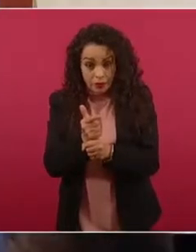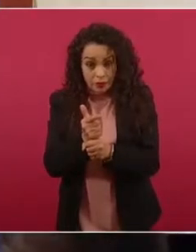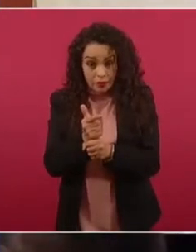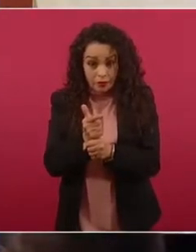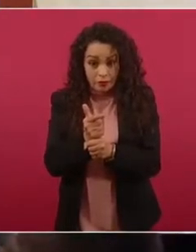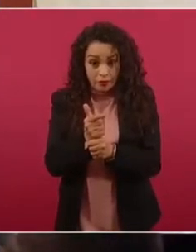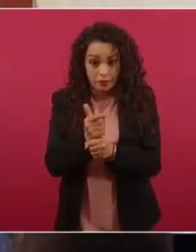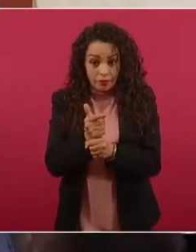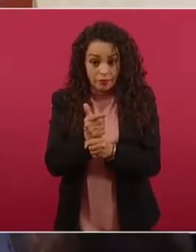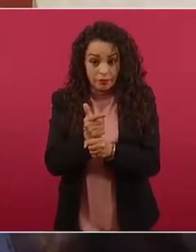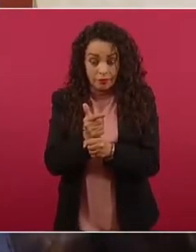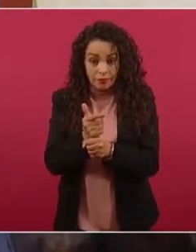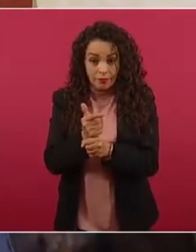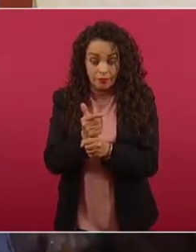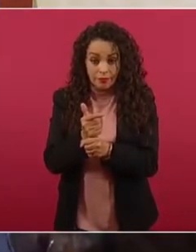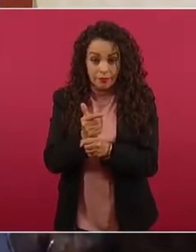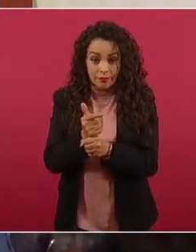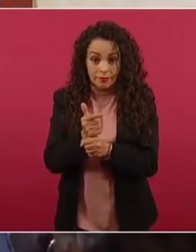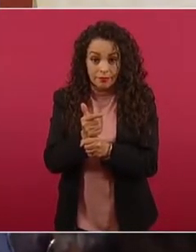todos los que están